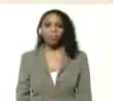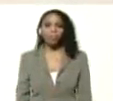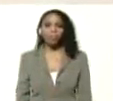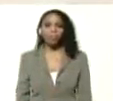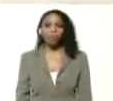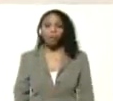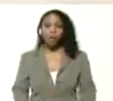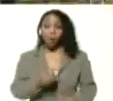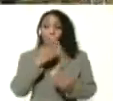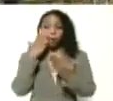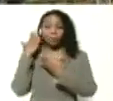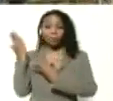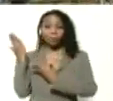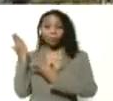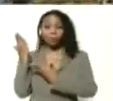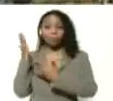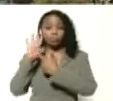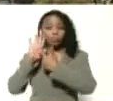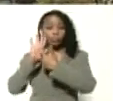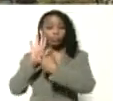para muestra un botón